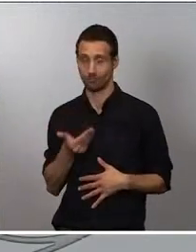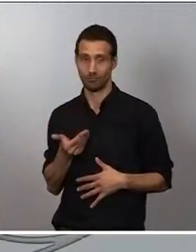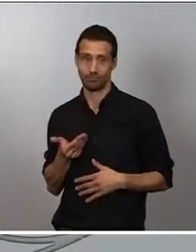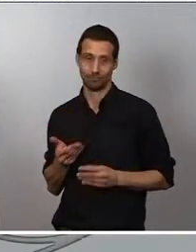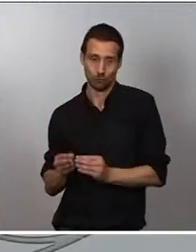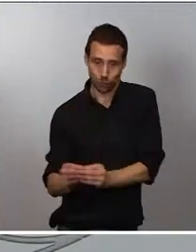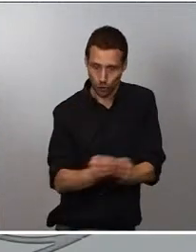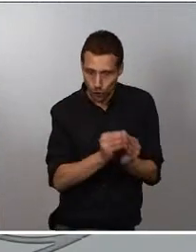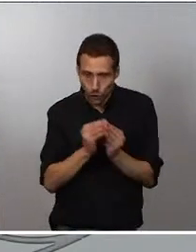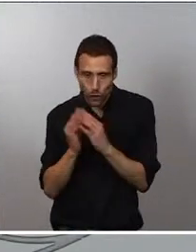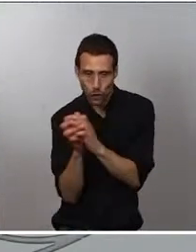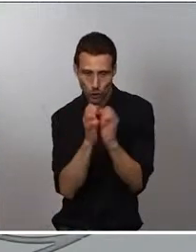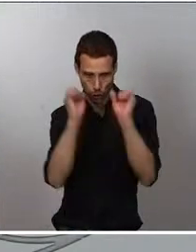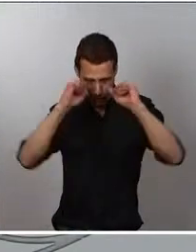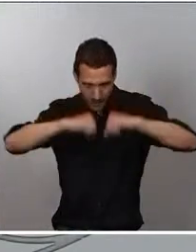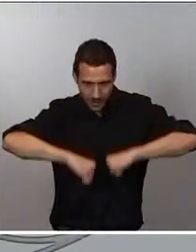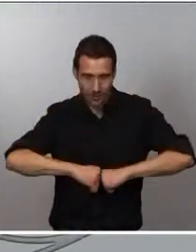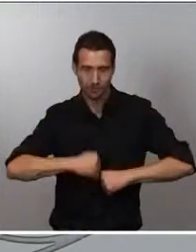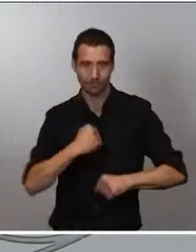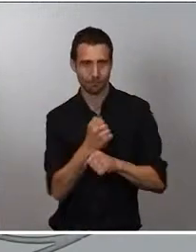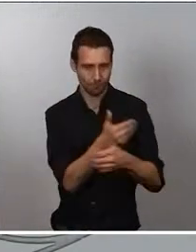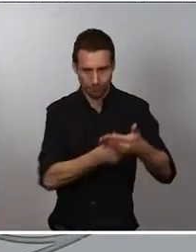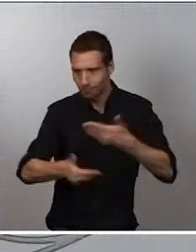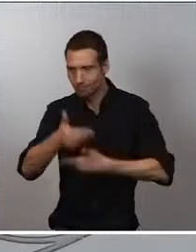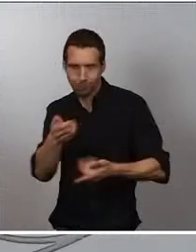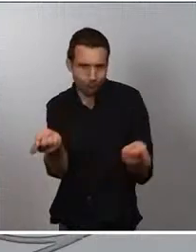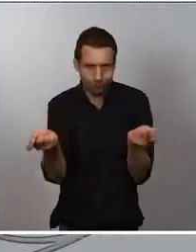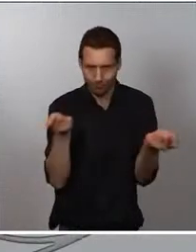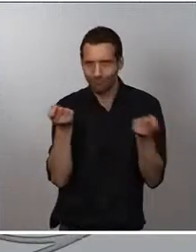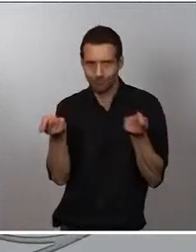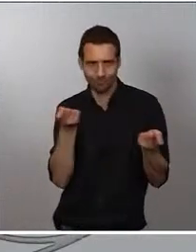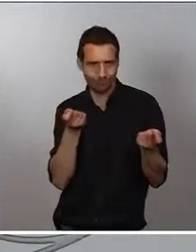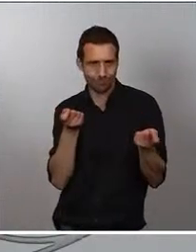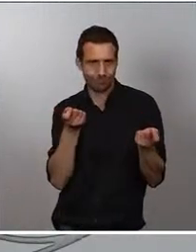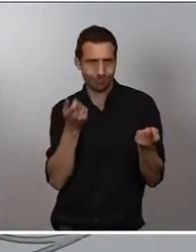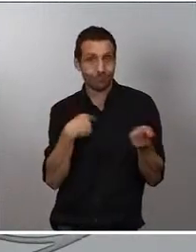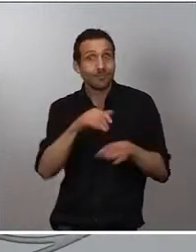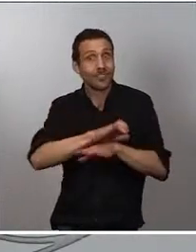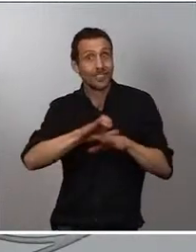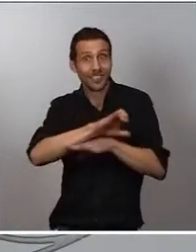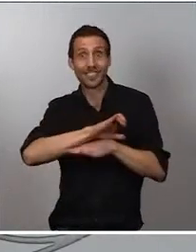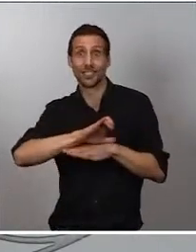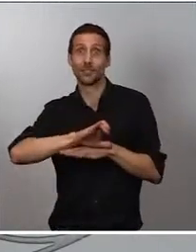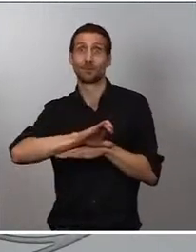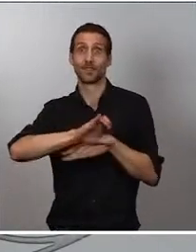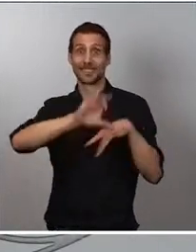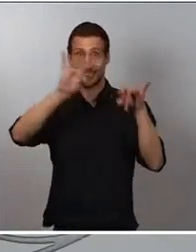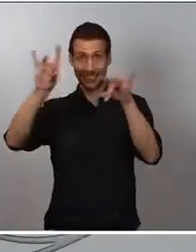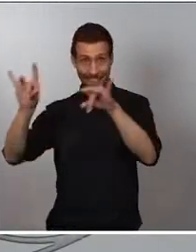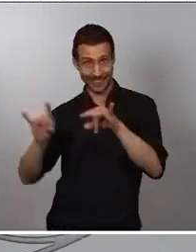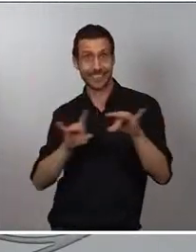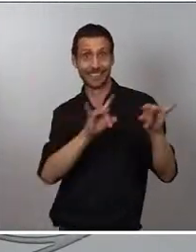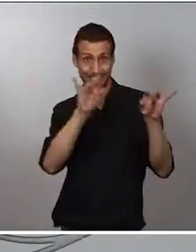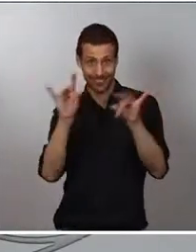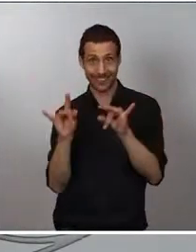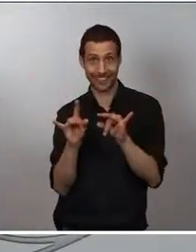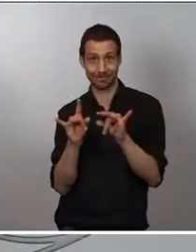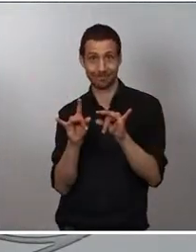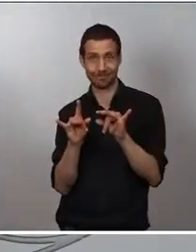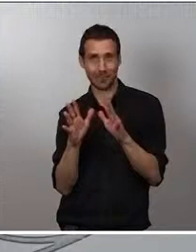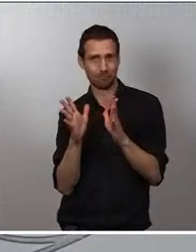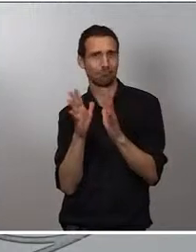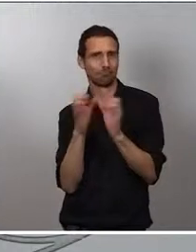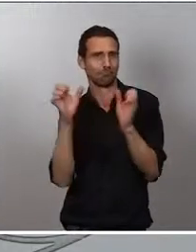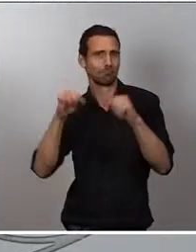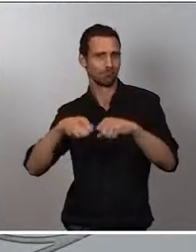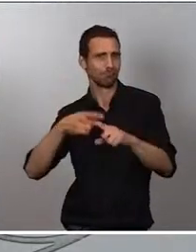conjunto y coordinado que hemos realizado en este consejo interterritorial para llegar a un acuerdo que estoy convencida que va a ser bien